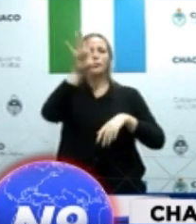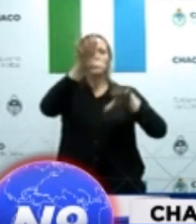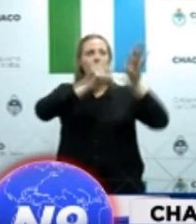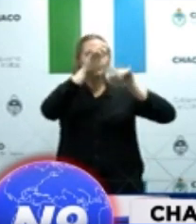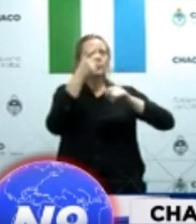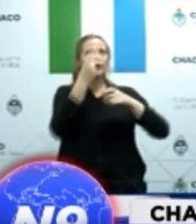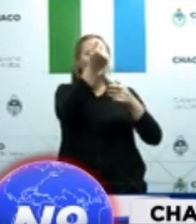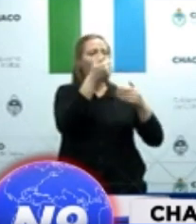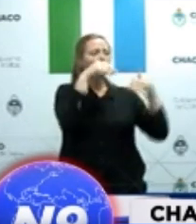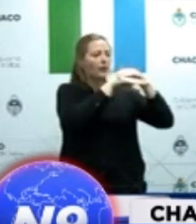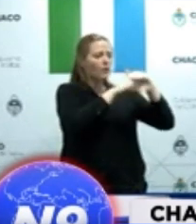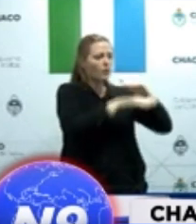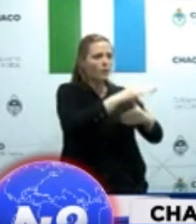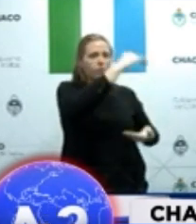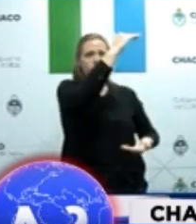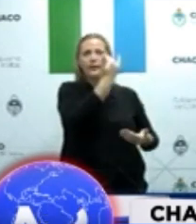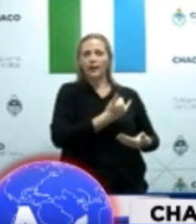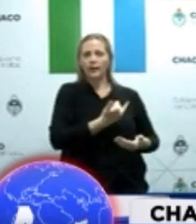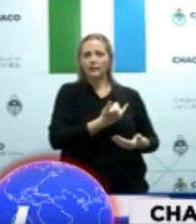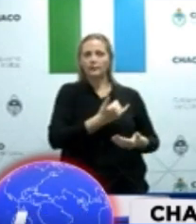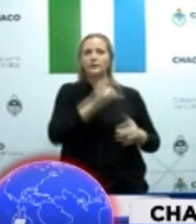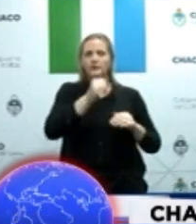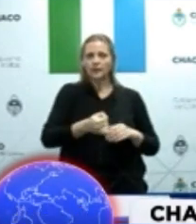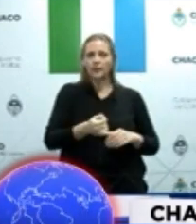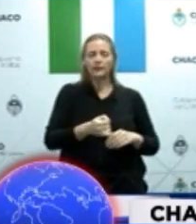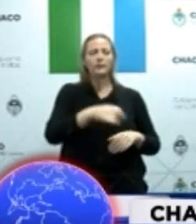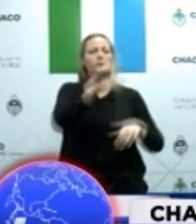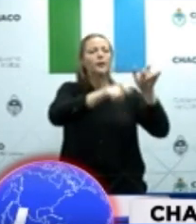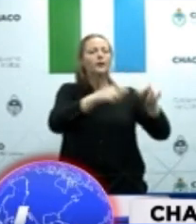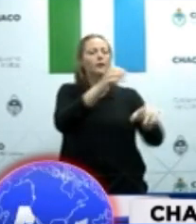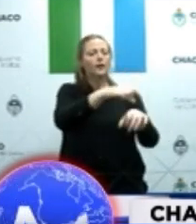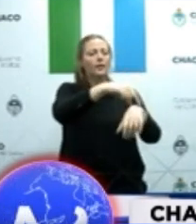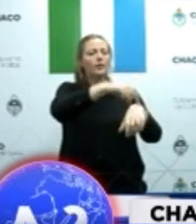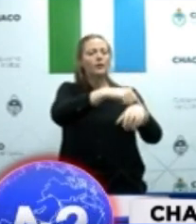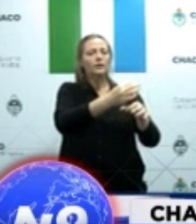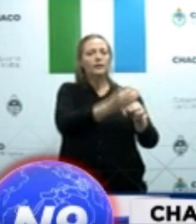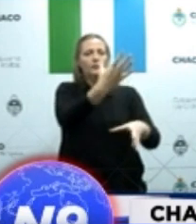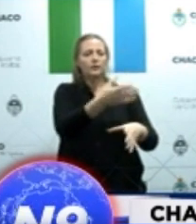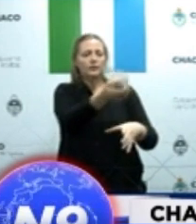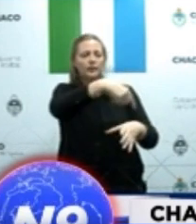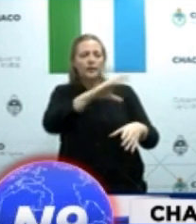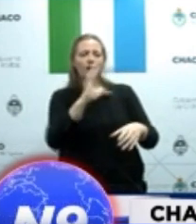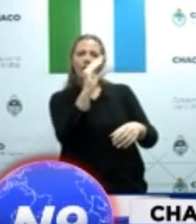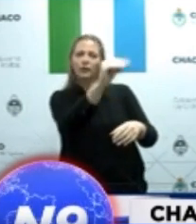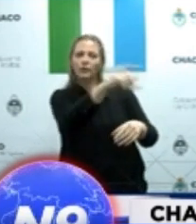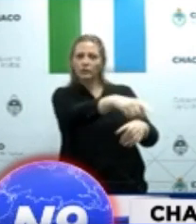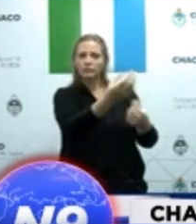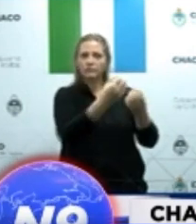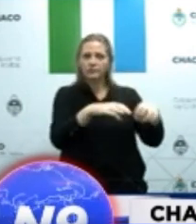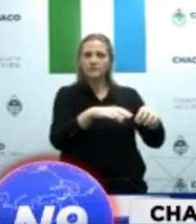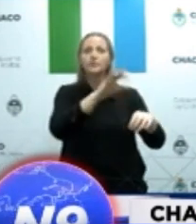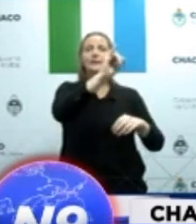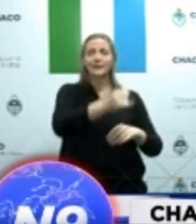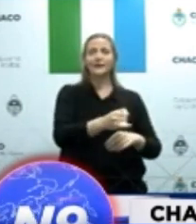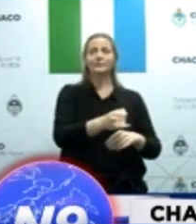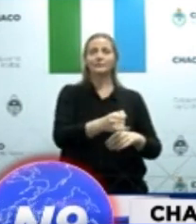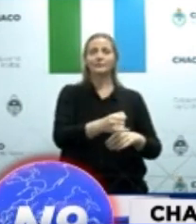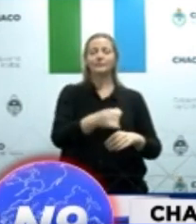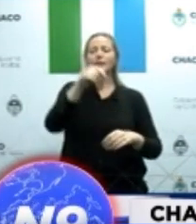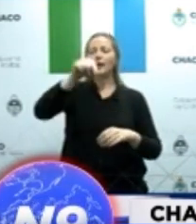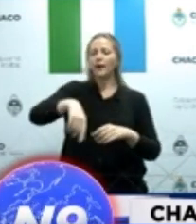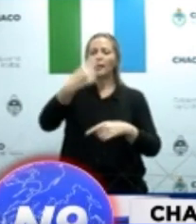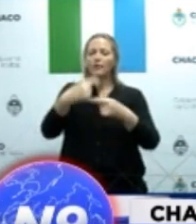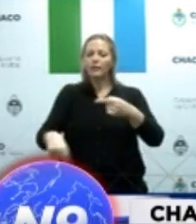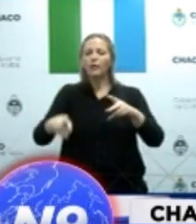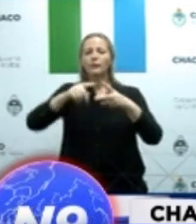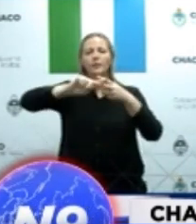Sí. ¿Se aplicaron los protocolos? Sí. O sea, el sistema público y la autoridad sanitaria y